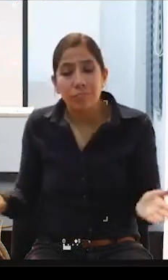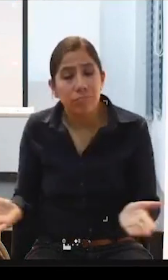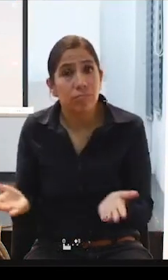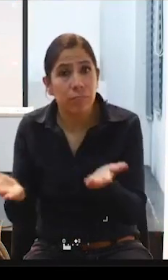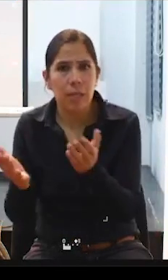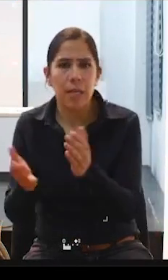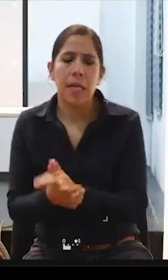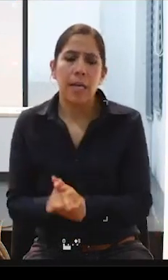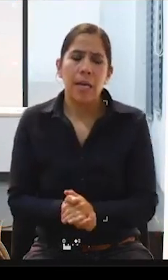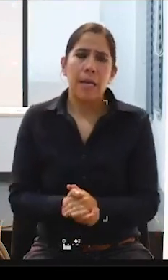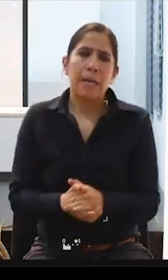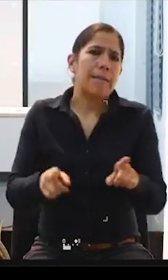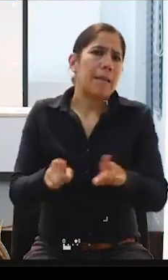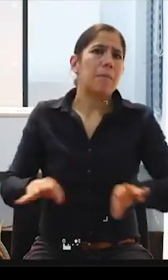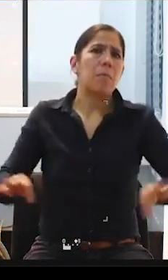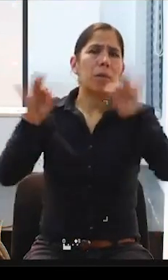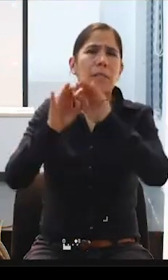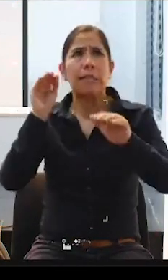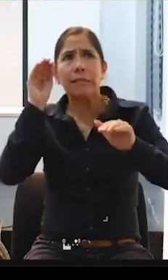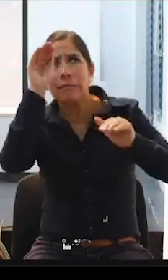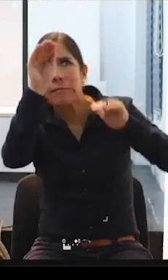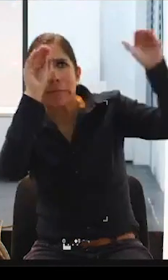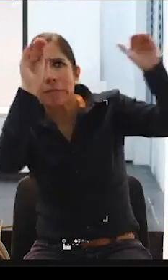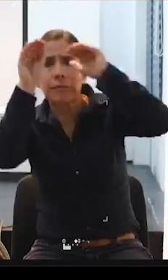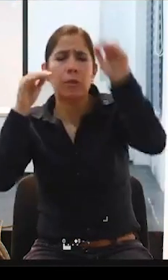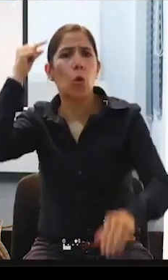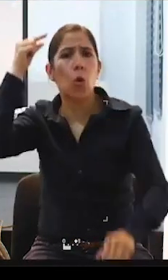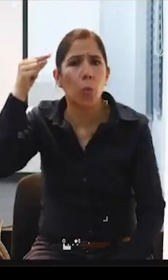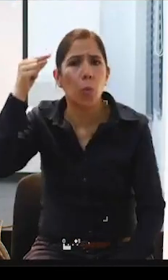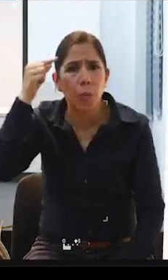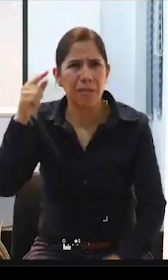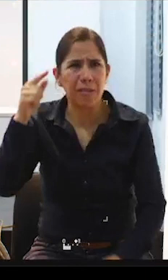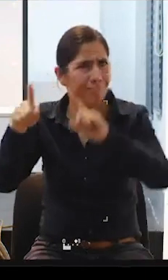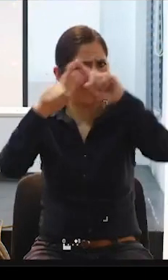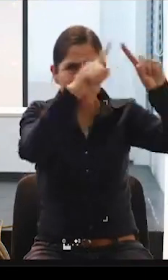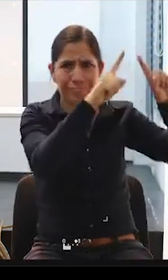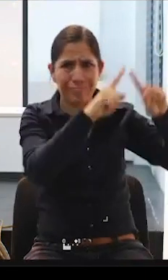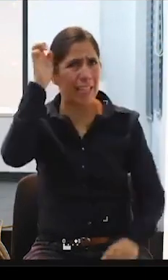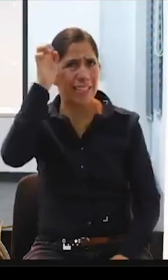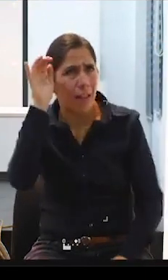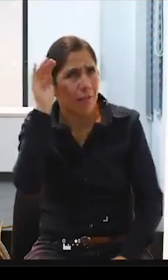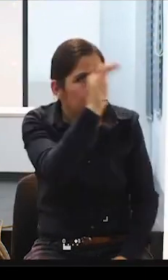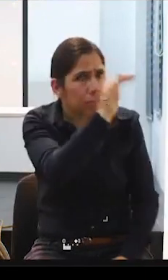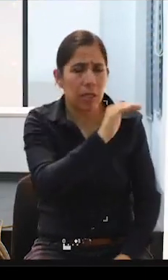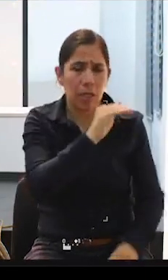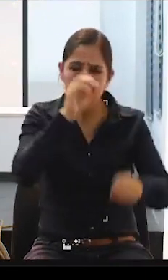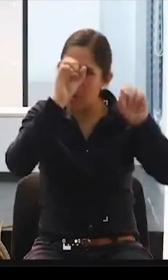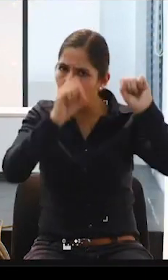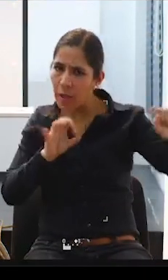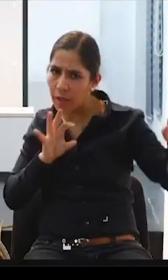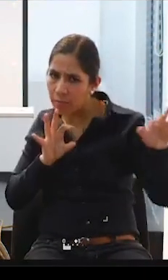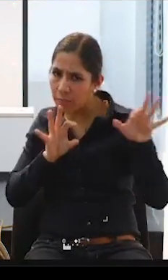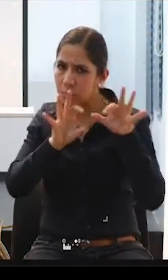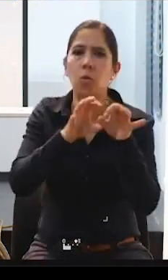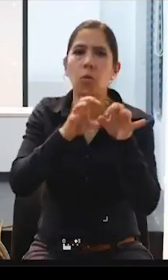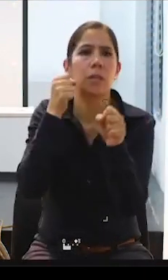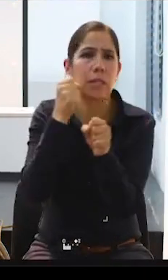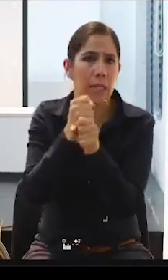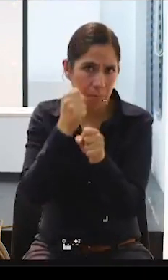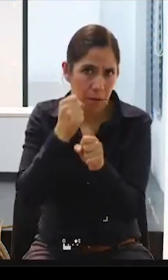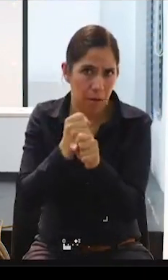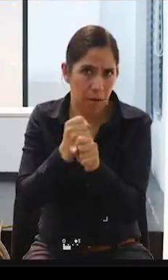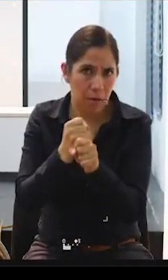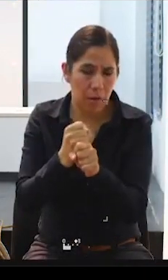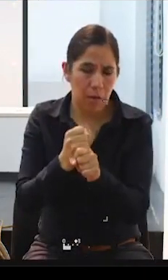un llamado también a los gobiernos, a los estados, para que realmente podamos trabajar en conjunto, y que, como decía, esto no sea